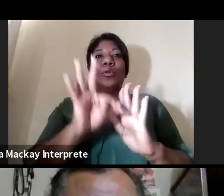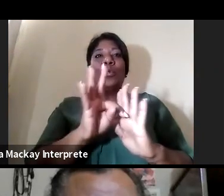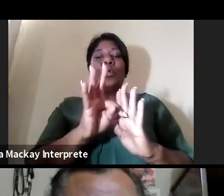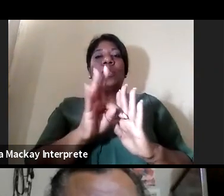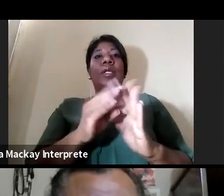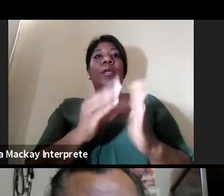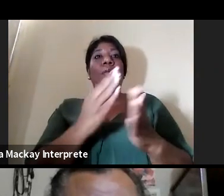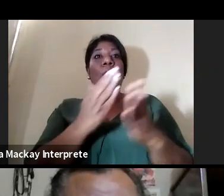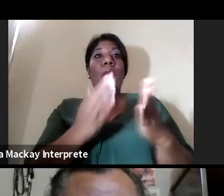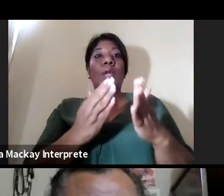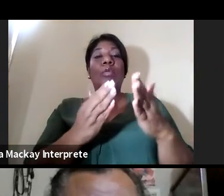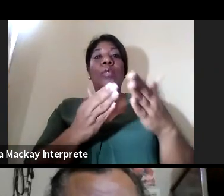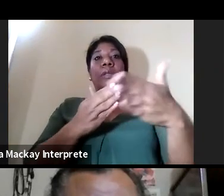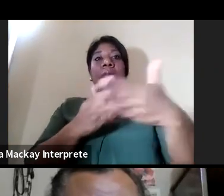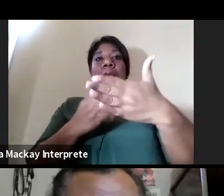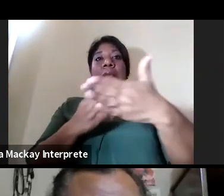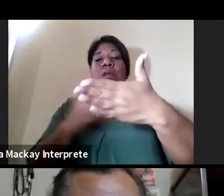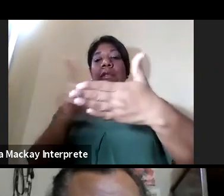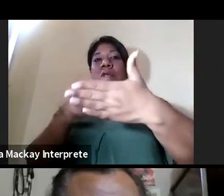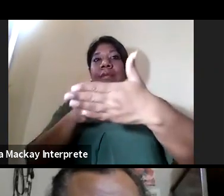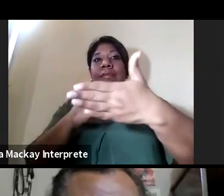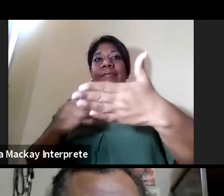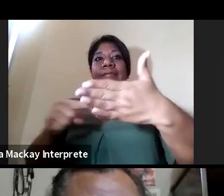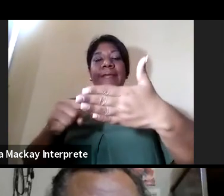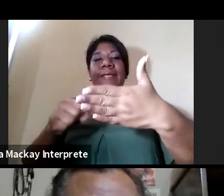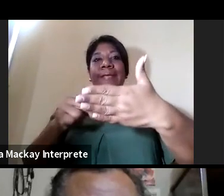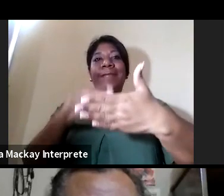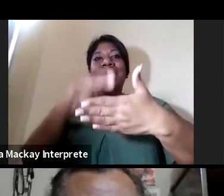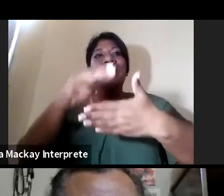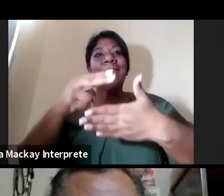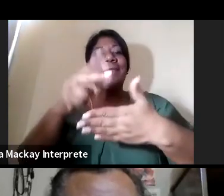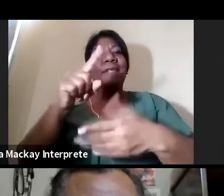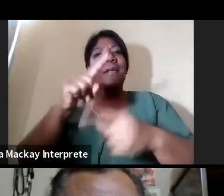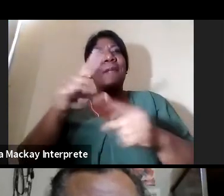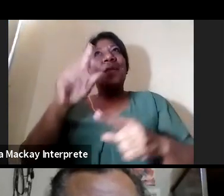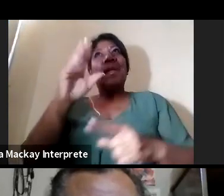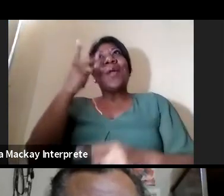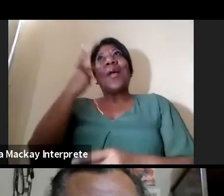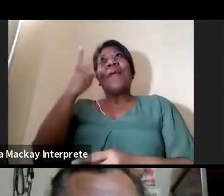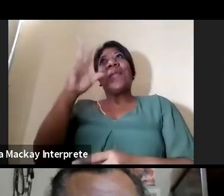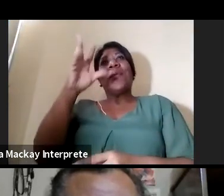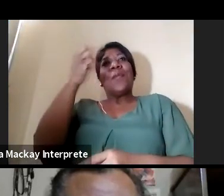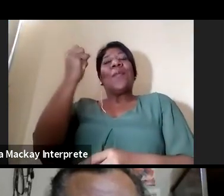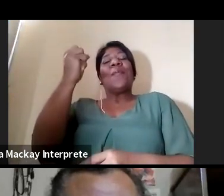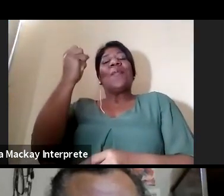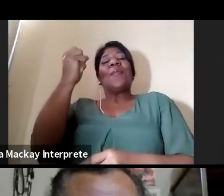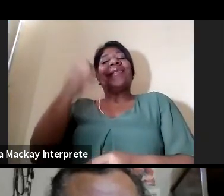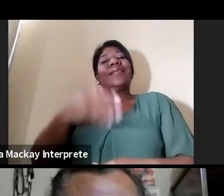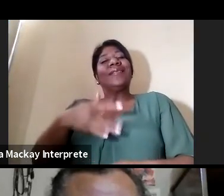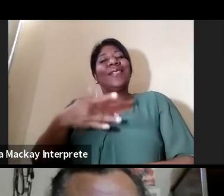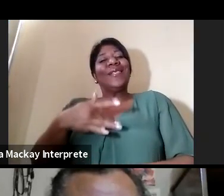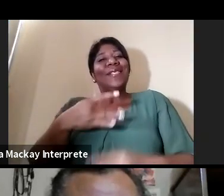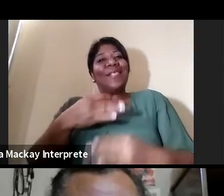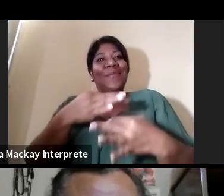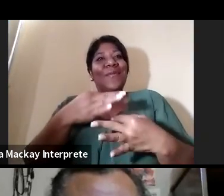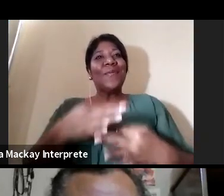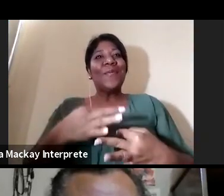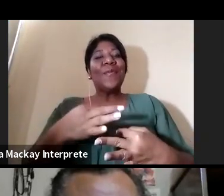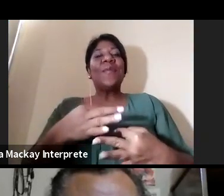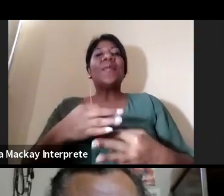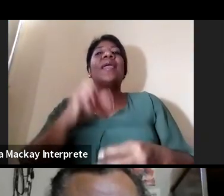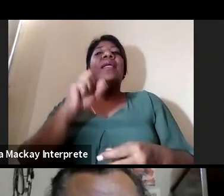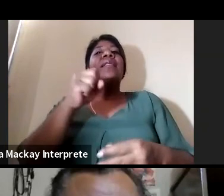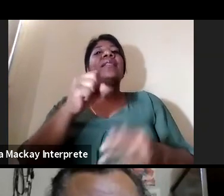que deben ser sin embargo cuando alcanzamos el éxito realmente pues nos sentimos satisfechos porque estamos dando un